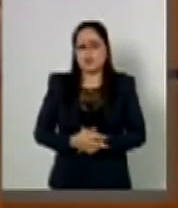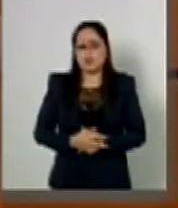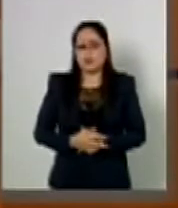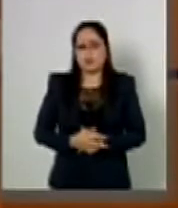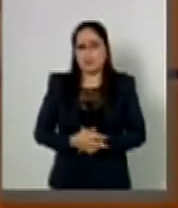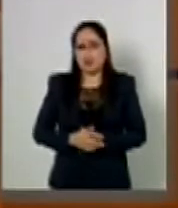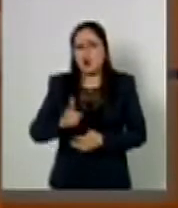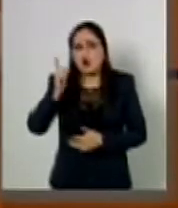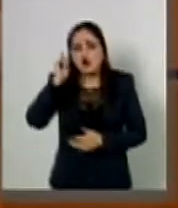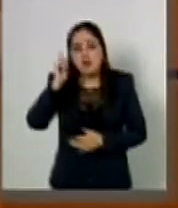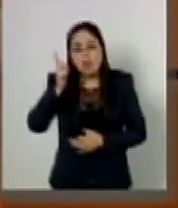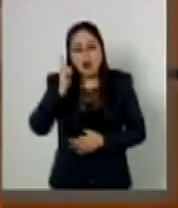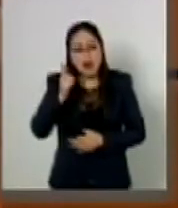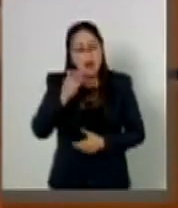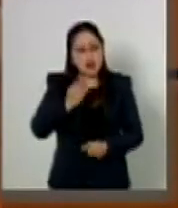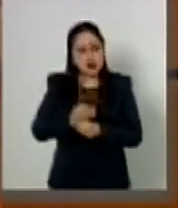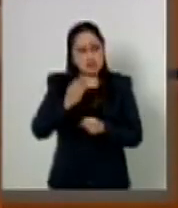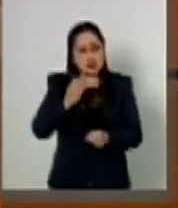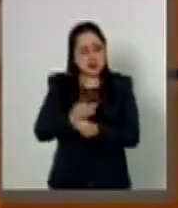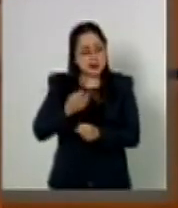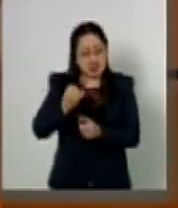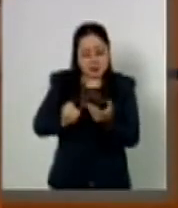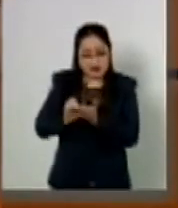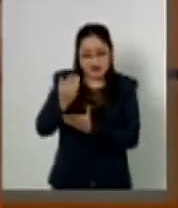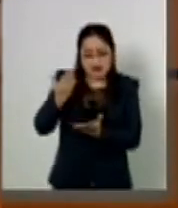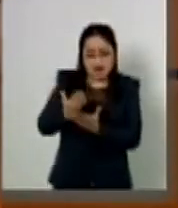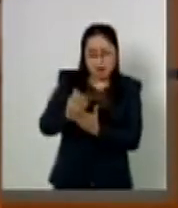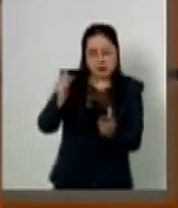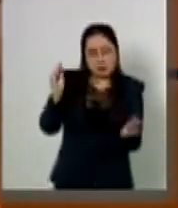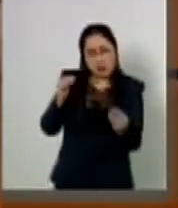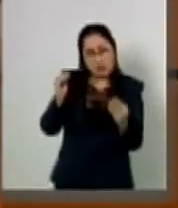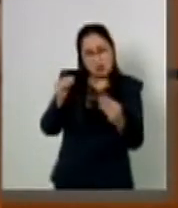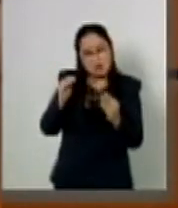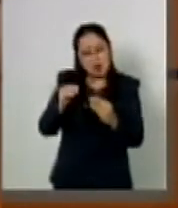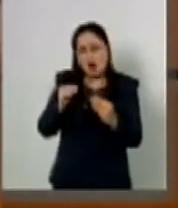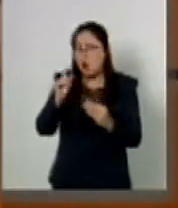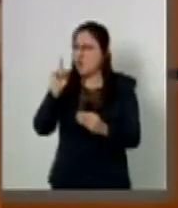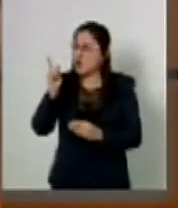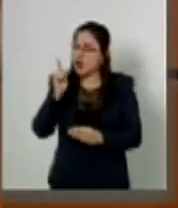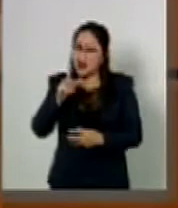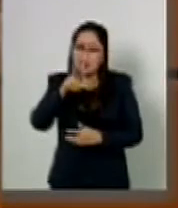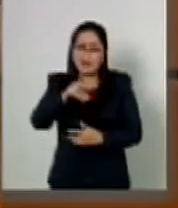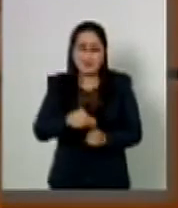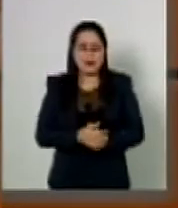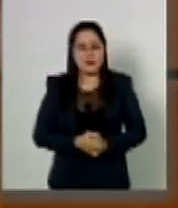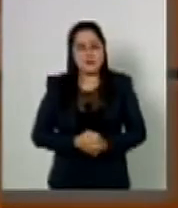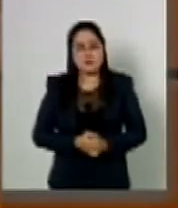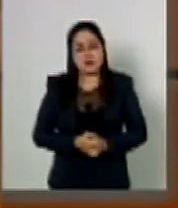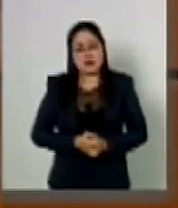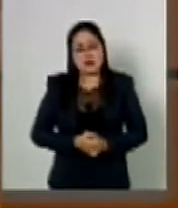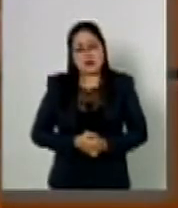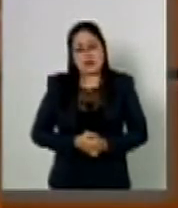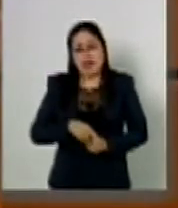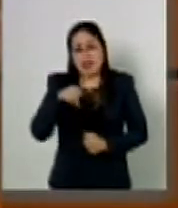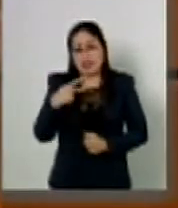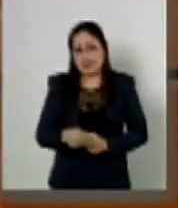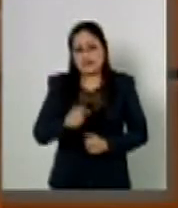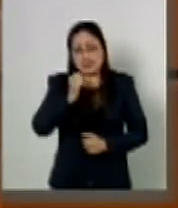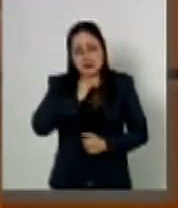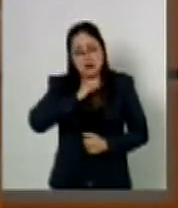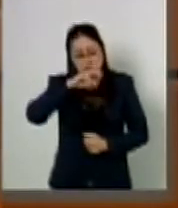no estuviéramos discutiendo este dictamen. Me gustaría sinceramente que en este Senado de la República